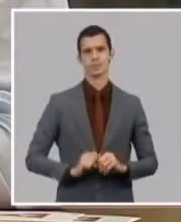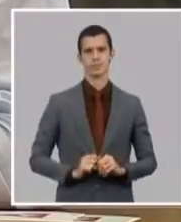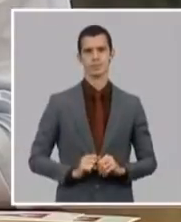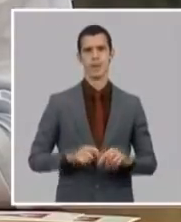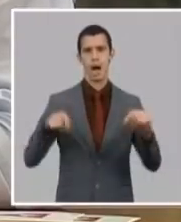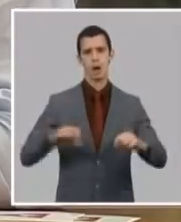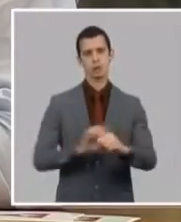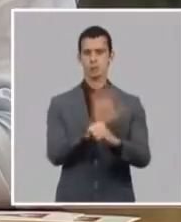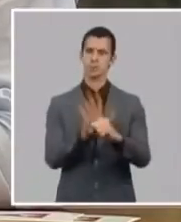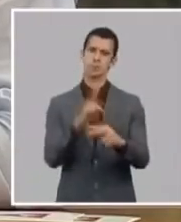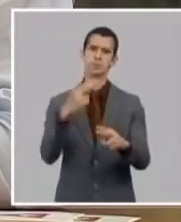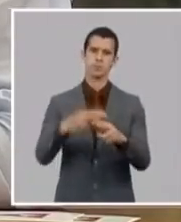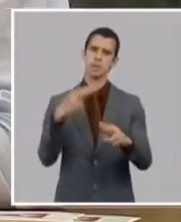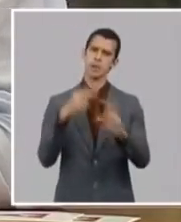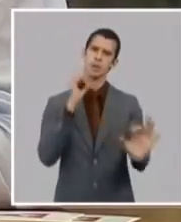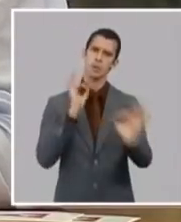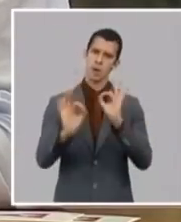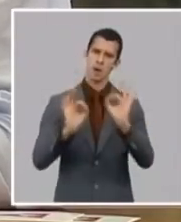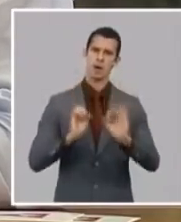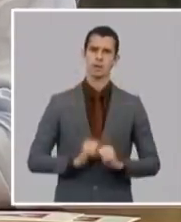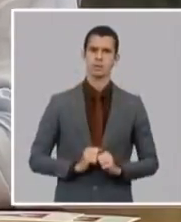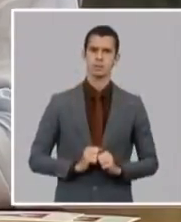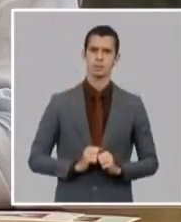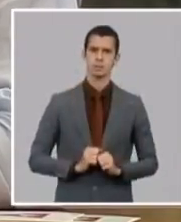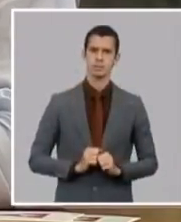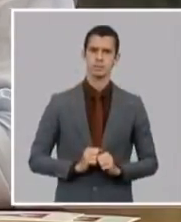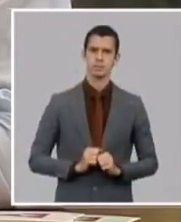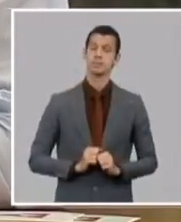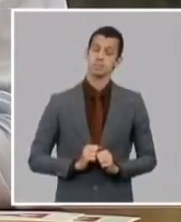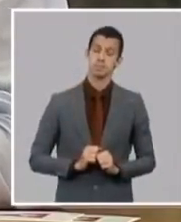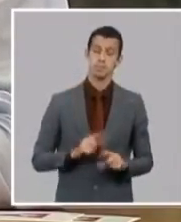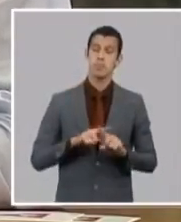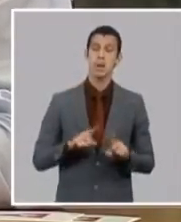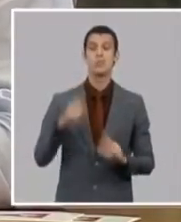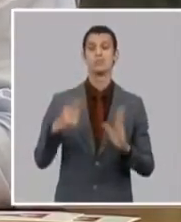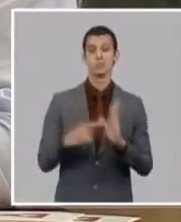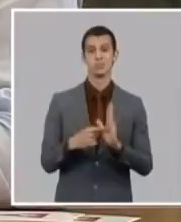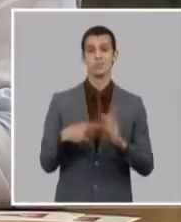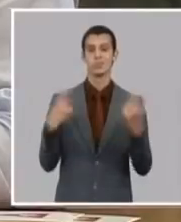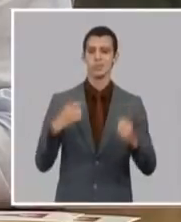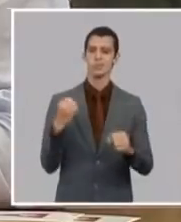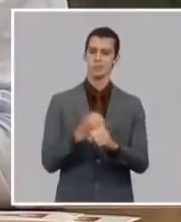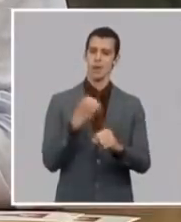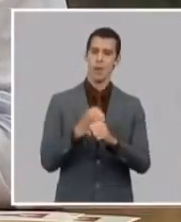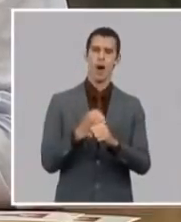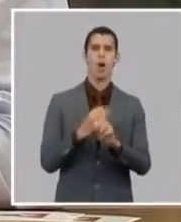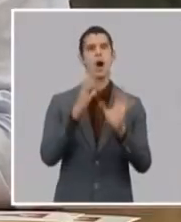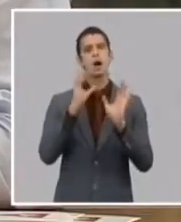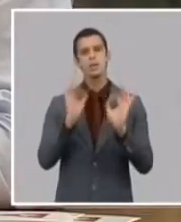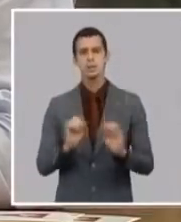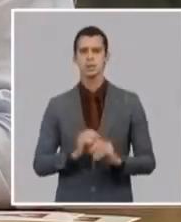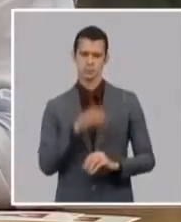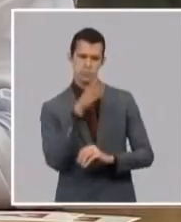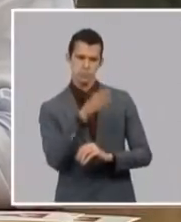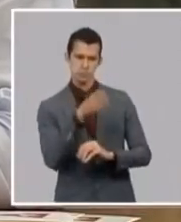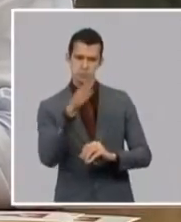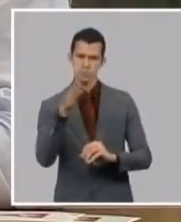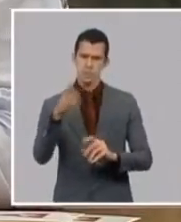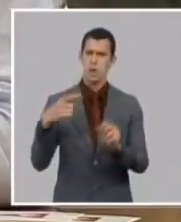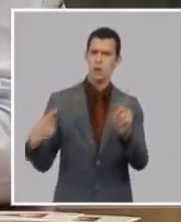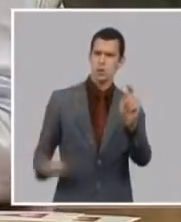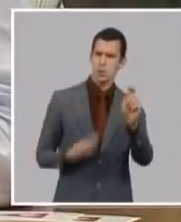más a esos barrios con todas las instituciones con todas las estructuras con todas las organizaciones